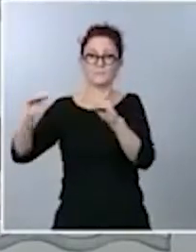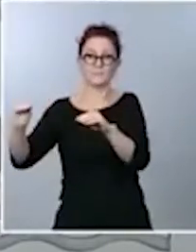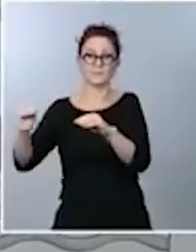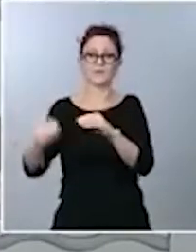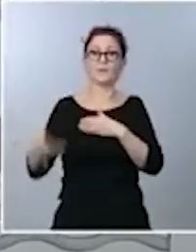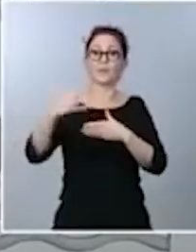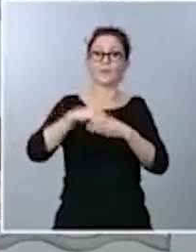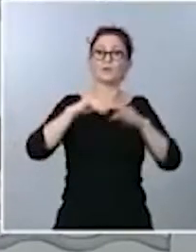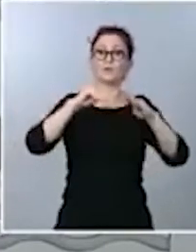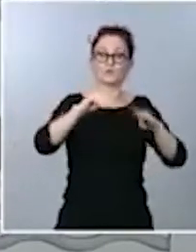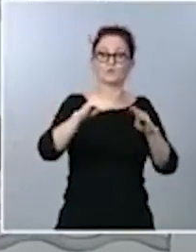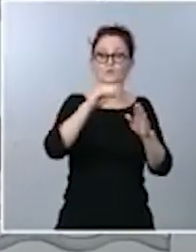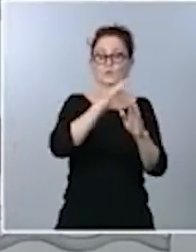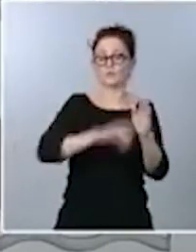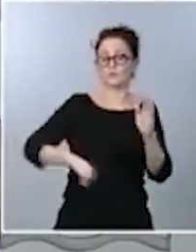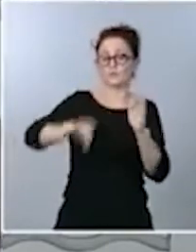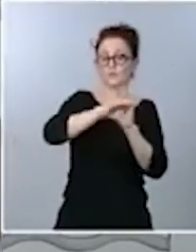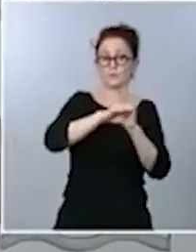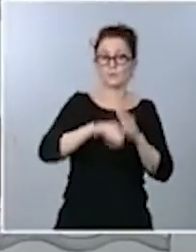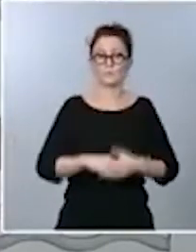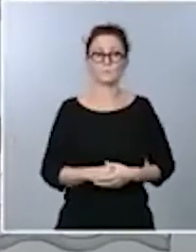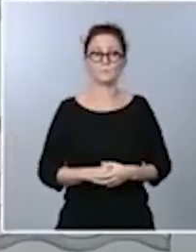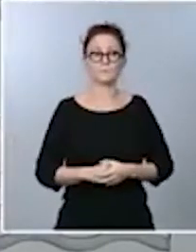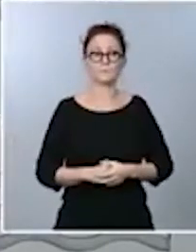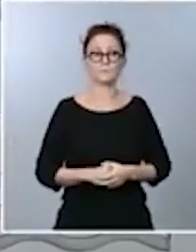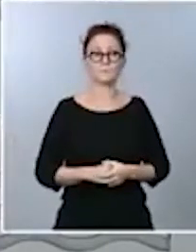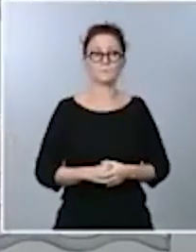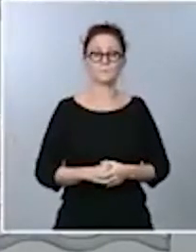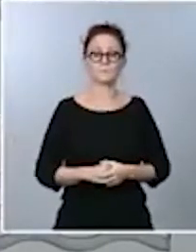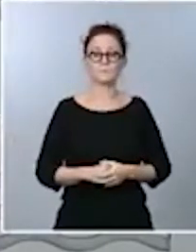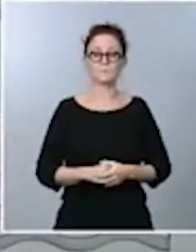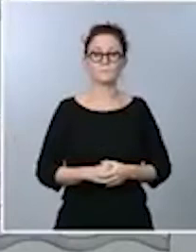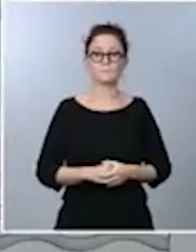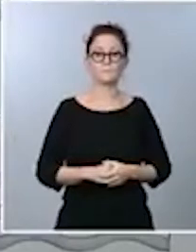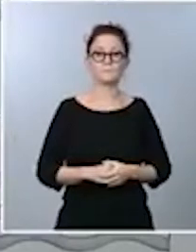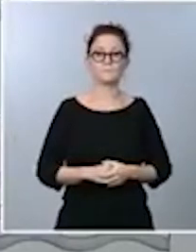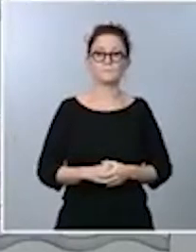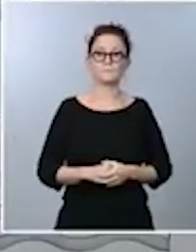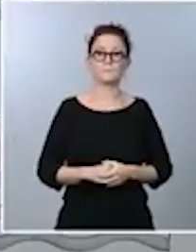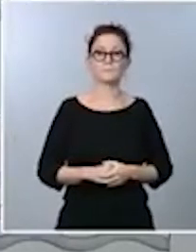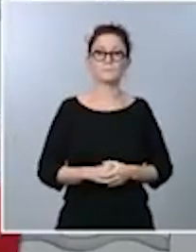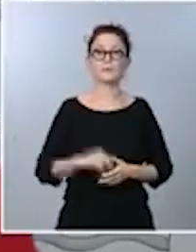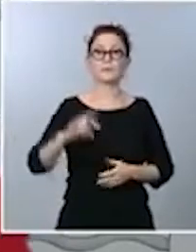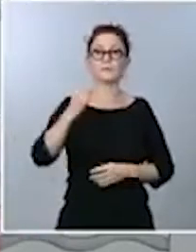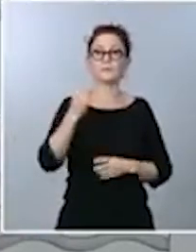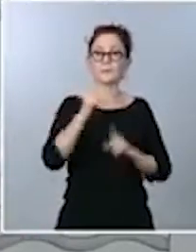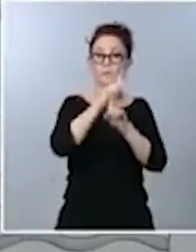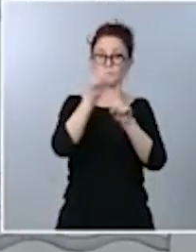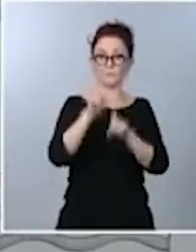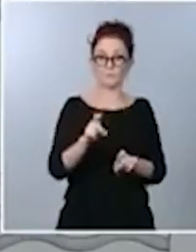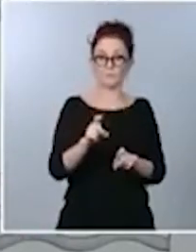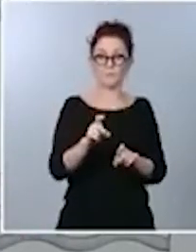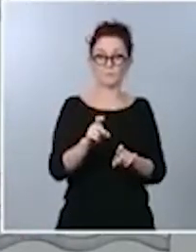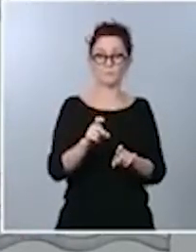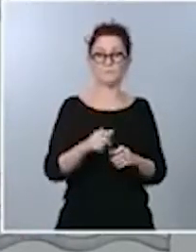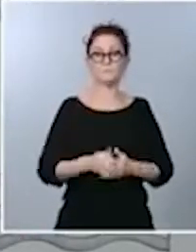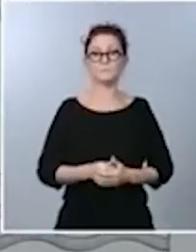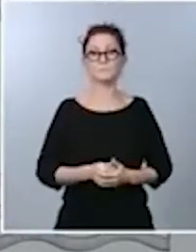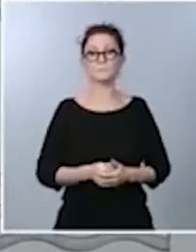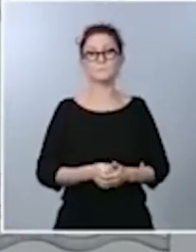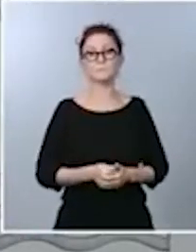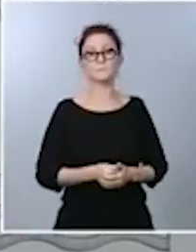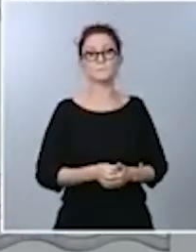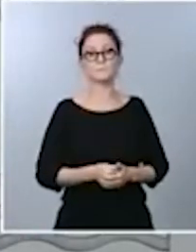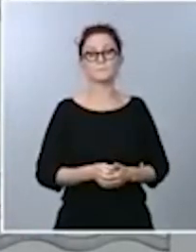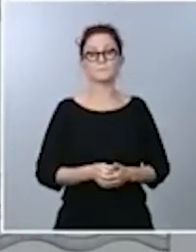constitucional que les corresponde. En relación con la segunda pregunta, yo creo que me puedo poner en la